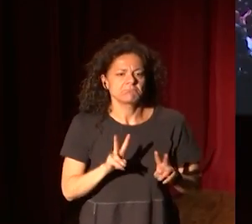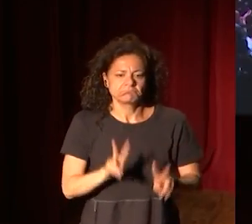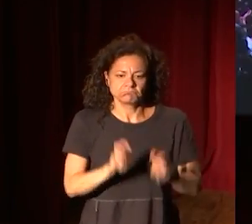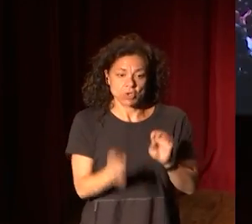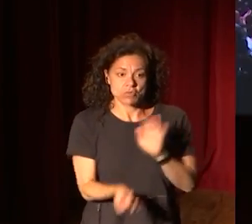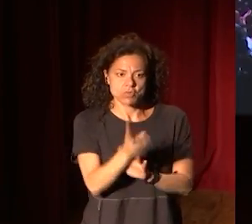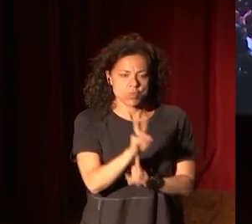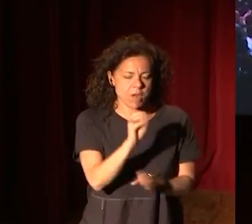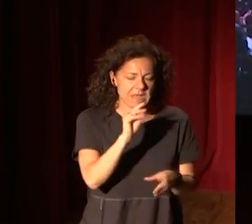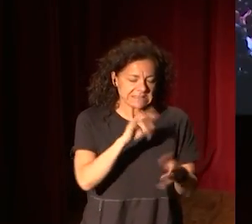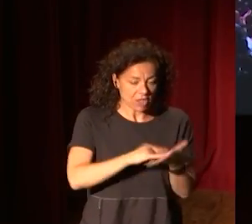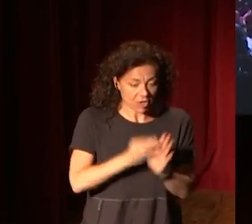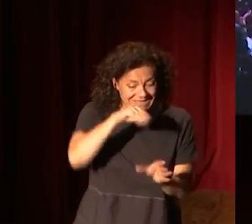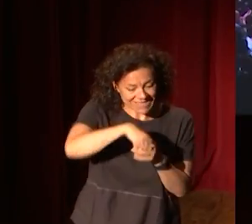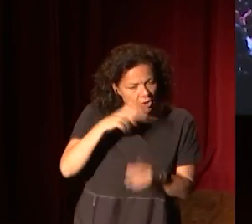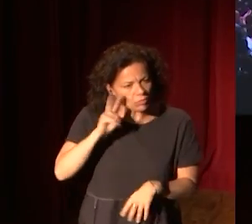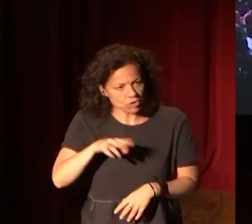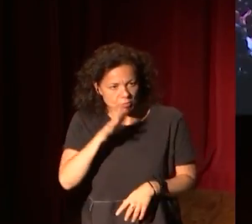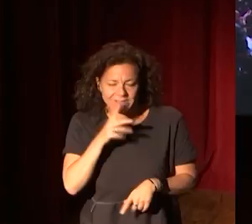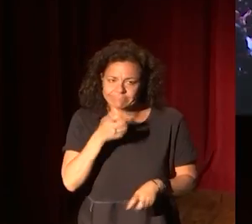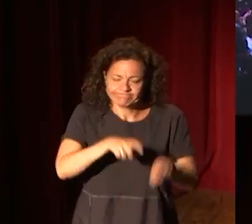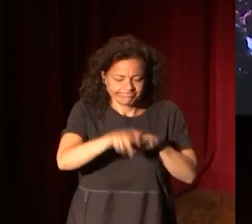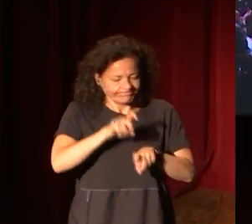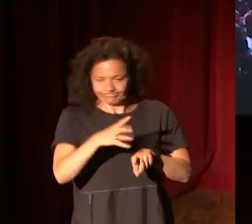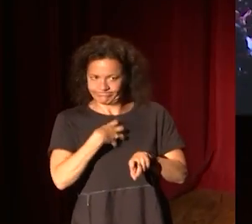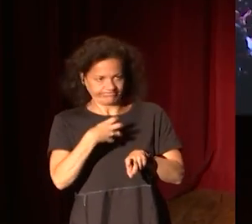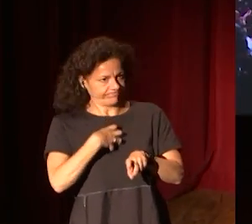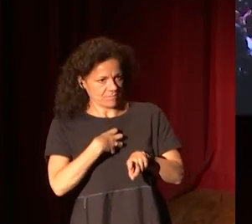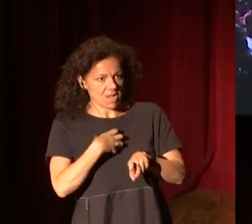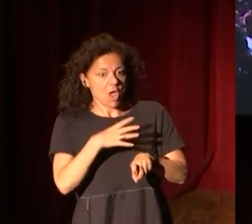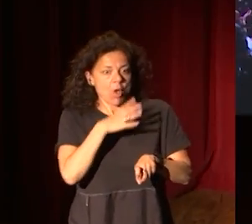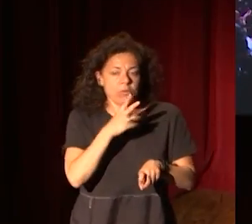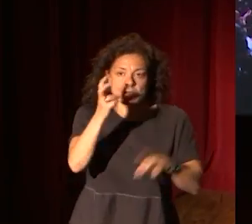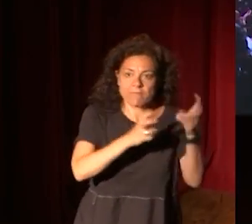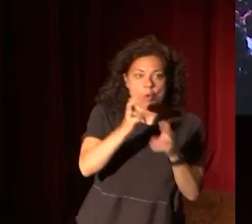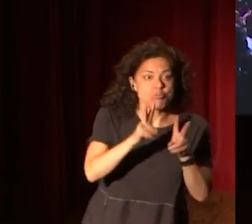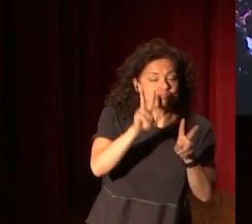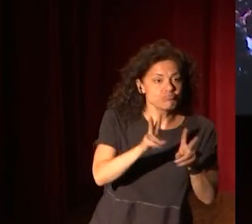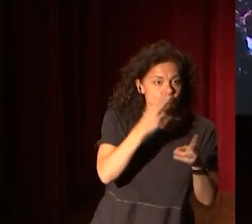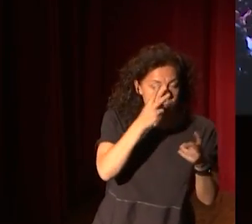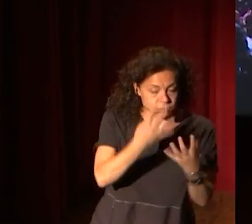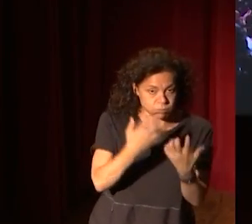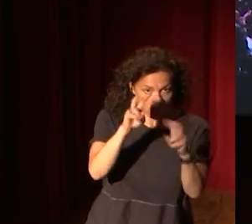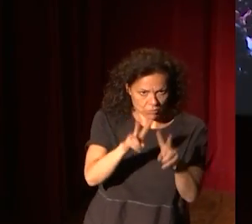tecnologías en los museos, porque si no nos quedamos atrás, porque si no nos vienen nuevos públicos, de verdad.